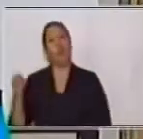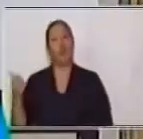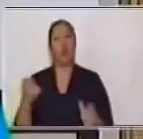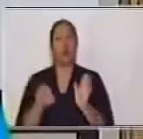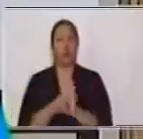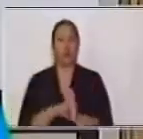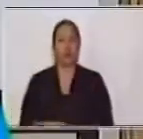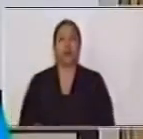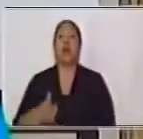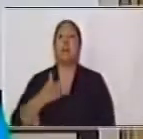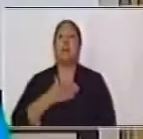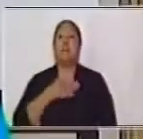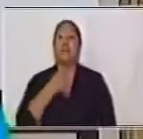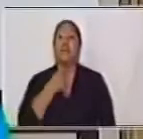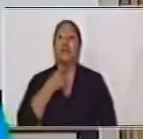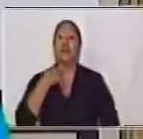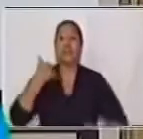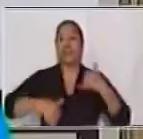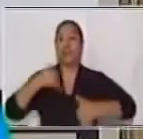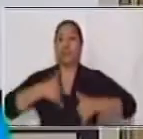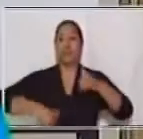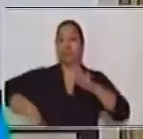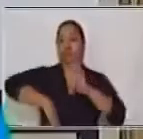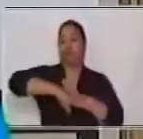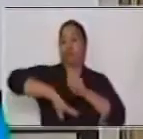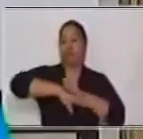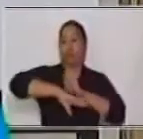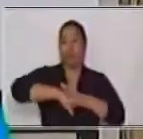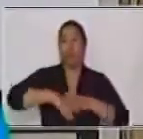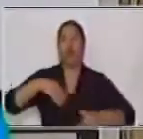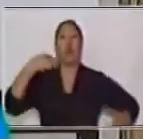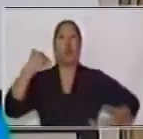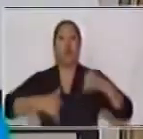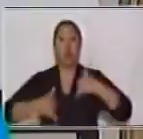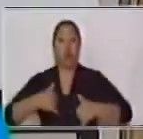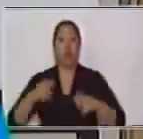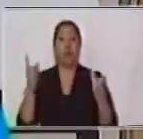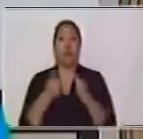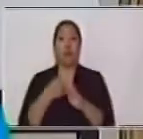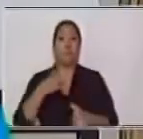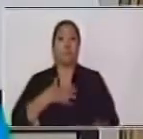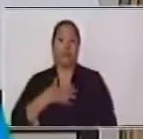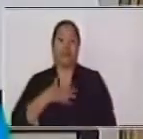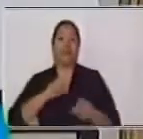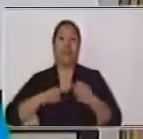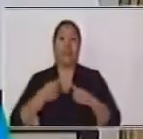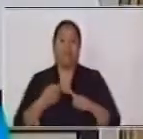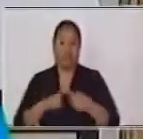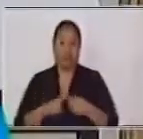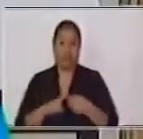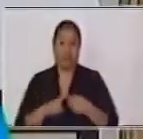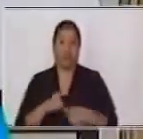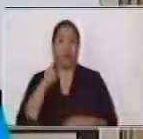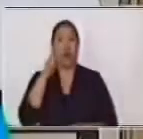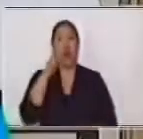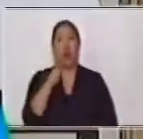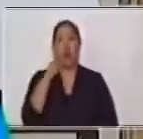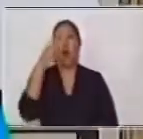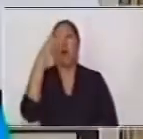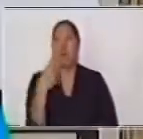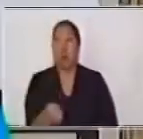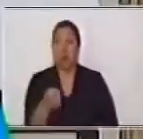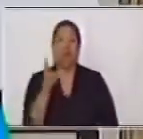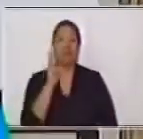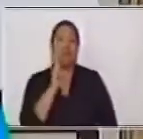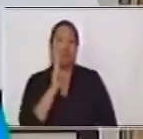me gusta jugar fútbol, juego con mis amigos. Acá hay nuevamente verbos,